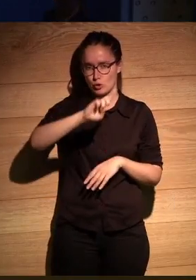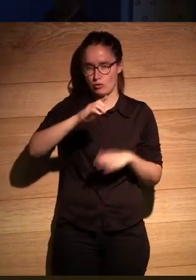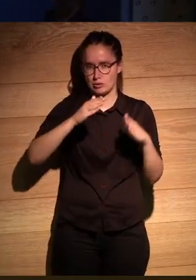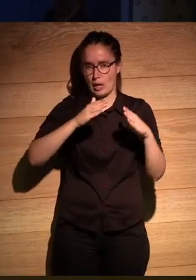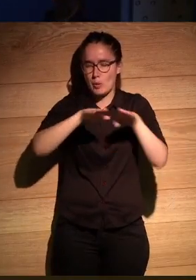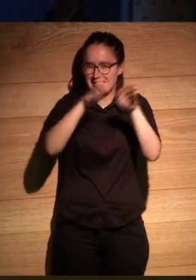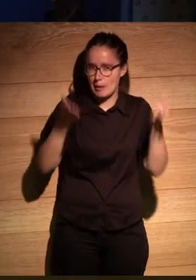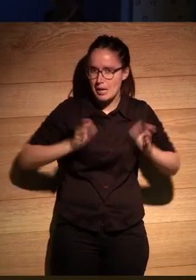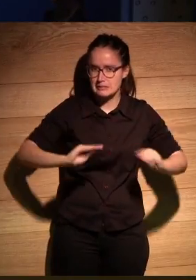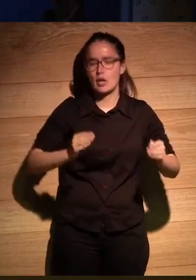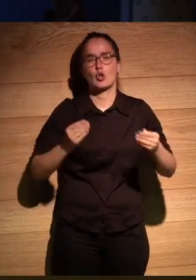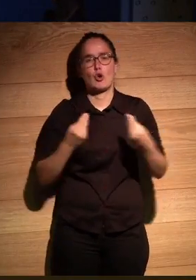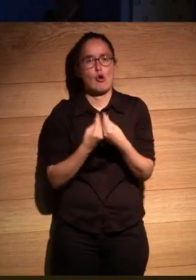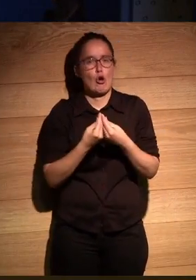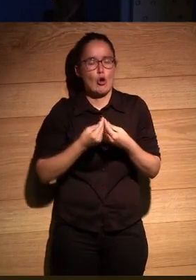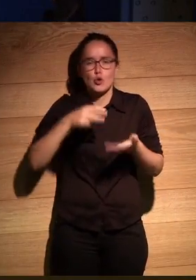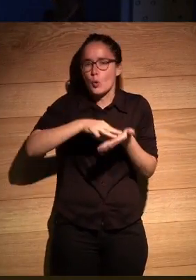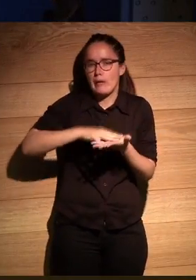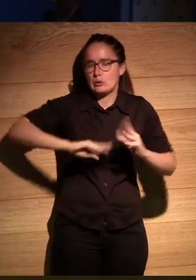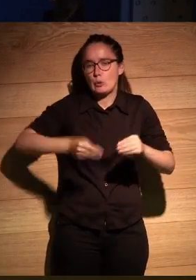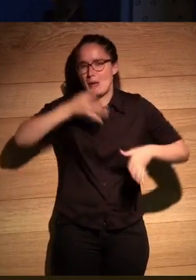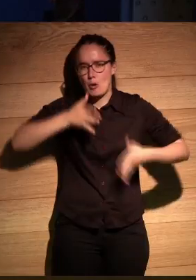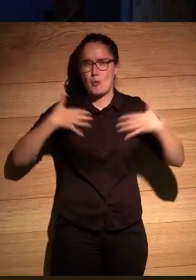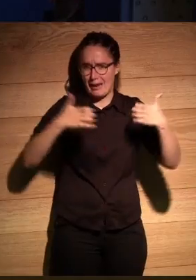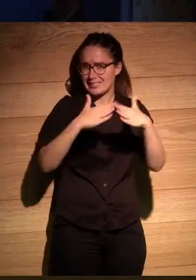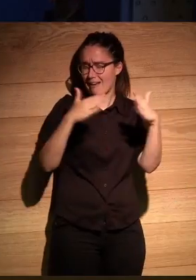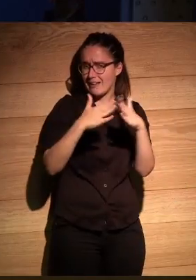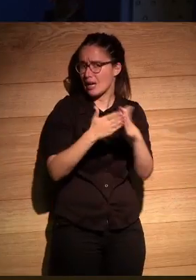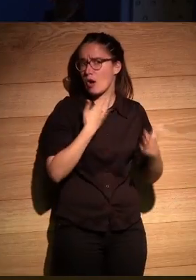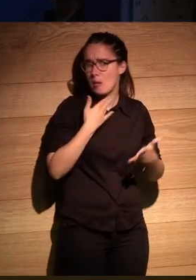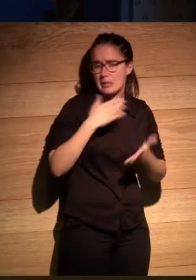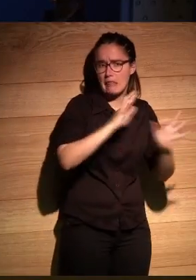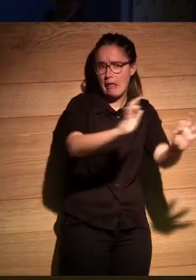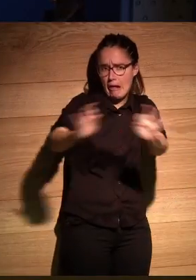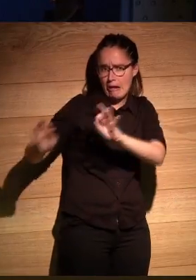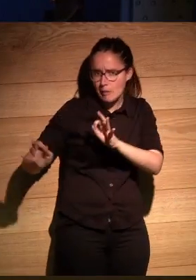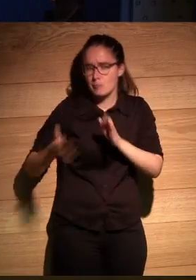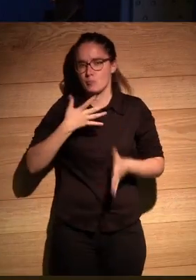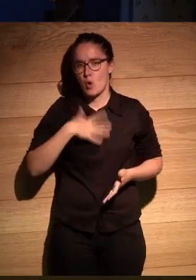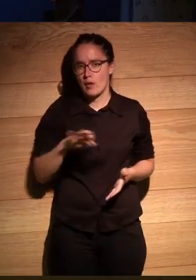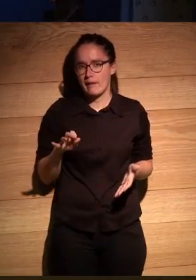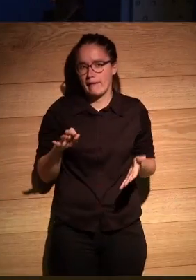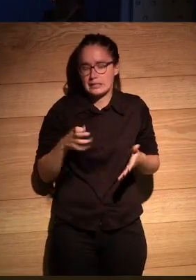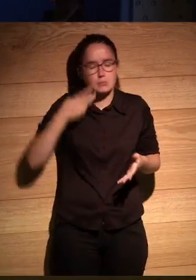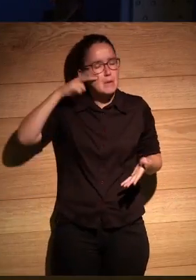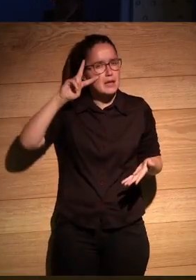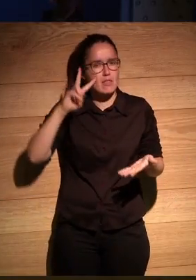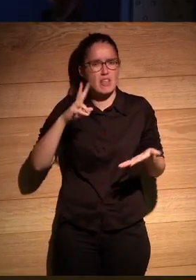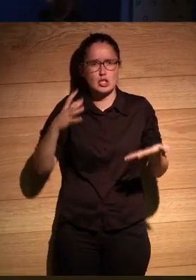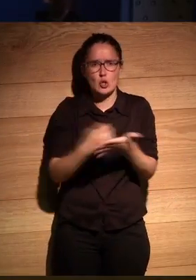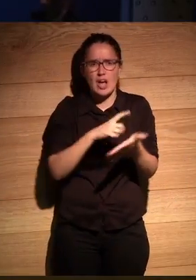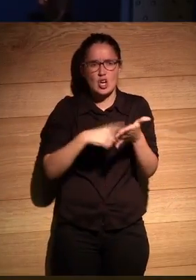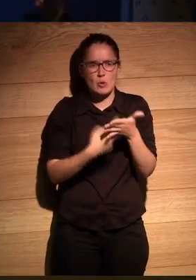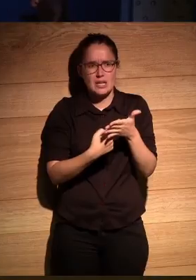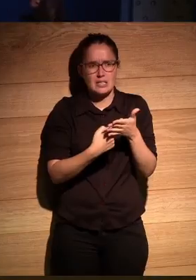vuestra mesa con vuestros cubiertos con vuestros vasos y podéis estaros toda la experiencia completa dura